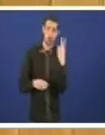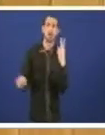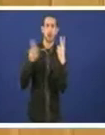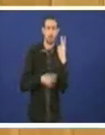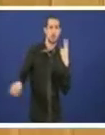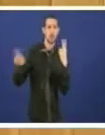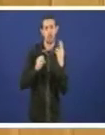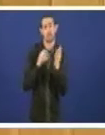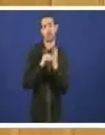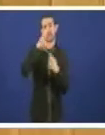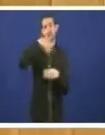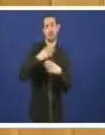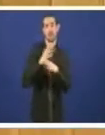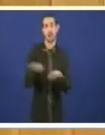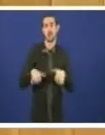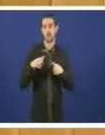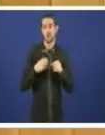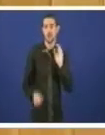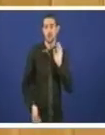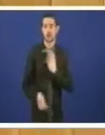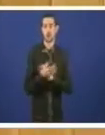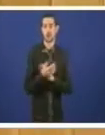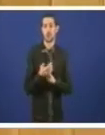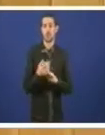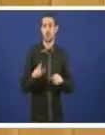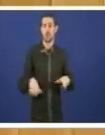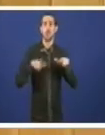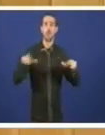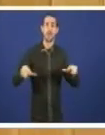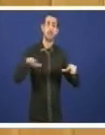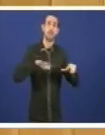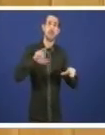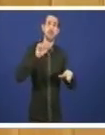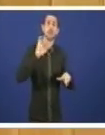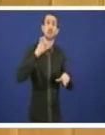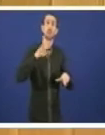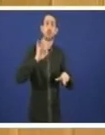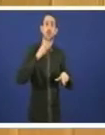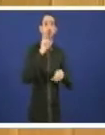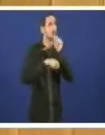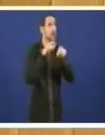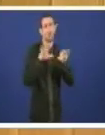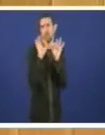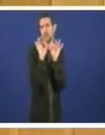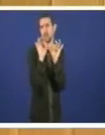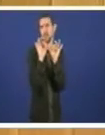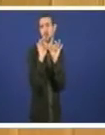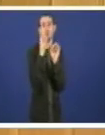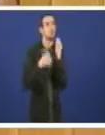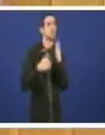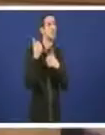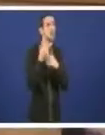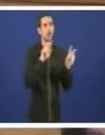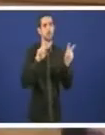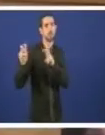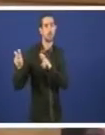Parlamento que van poñer unha planta que non vai ter emisións de ningún tipo porque é tan moderna tan moderna tan moderna que eu creo